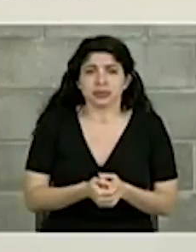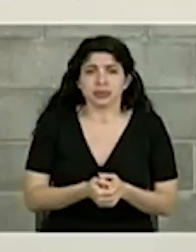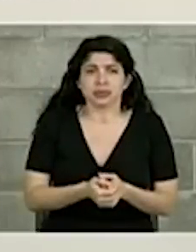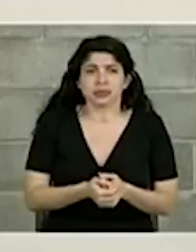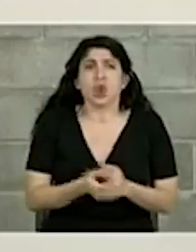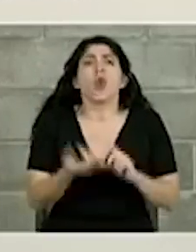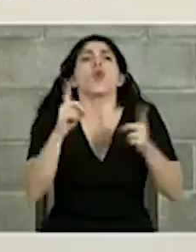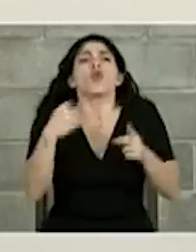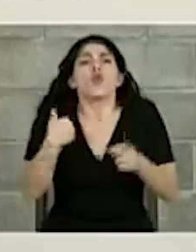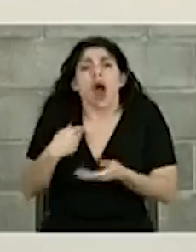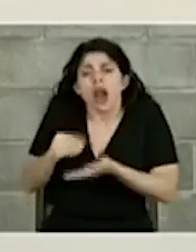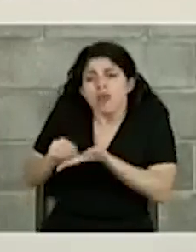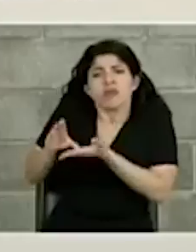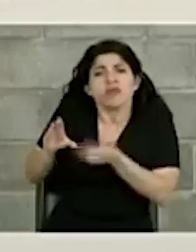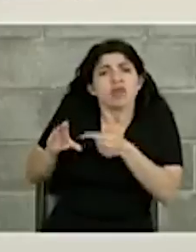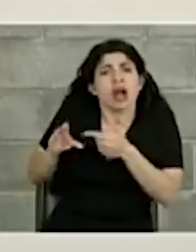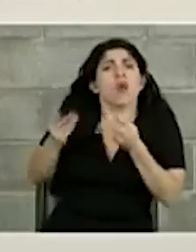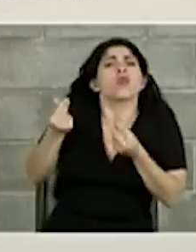¿cuál es nuestro margen?